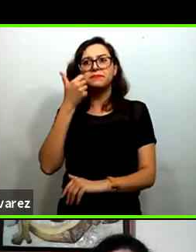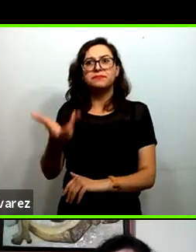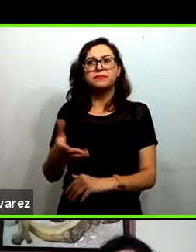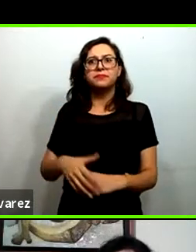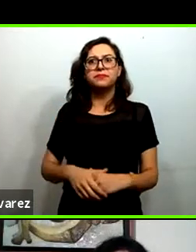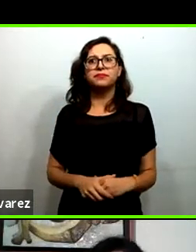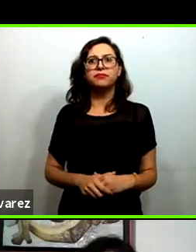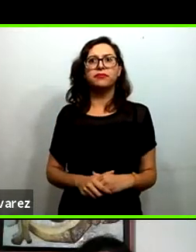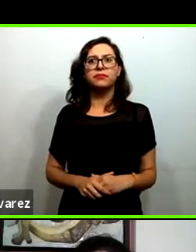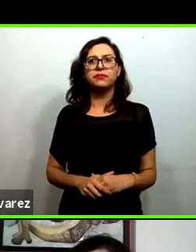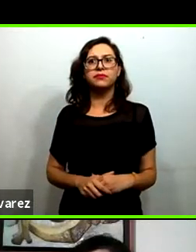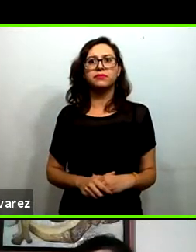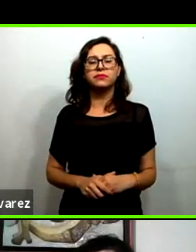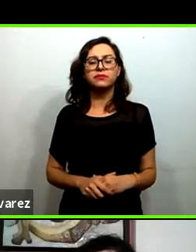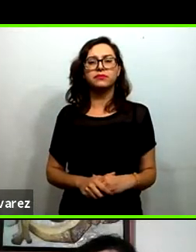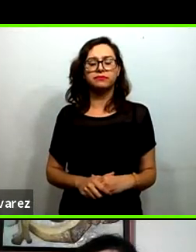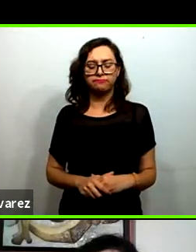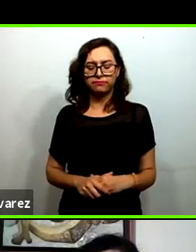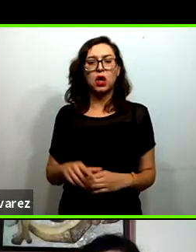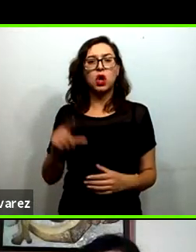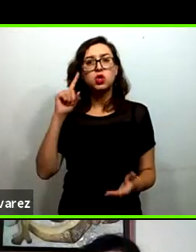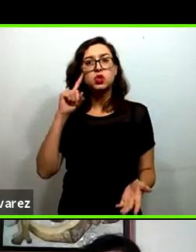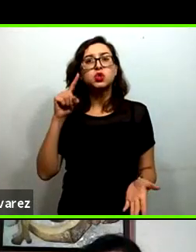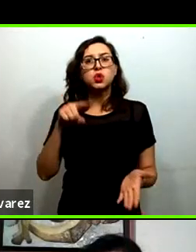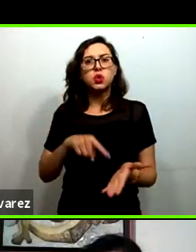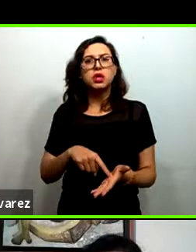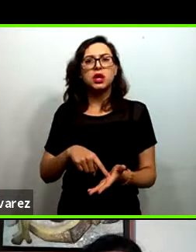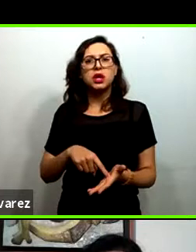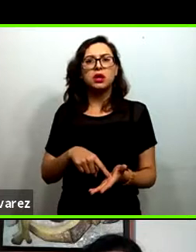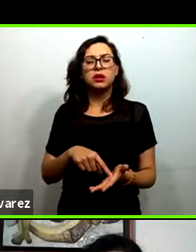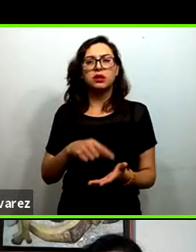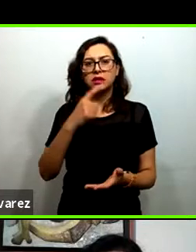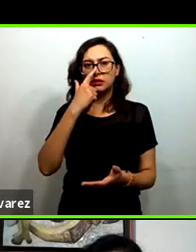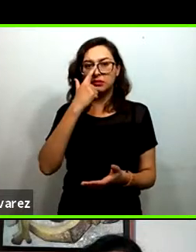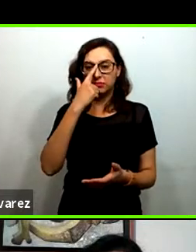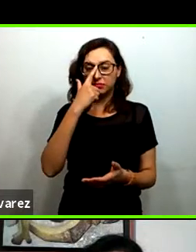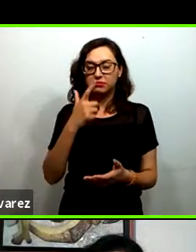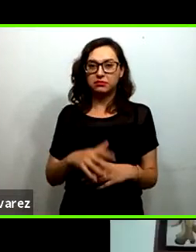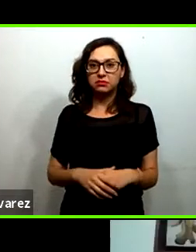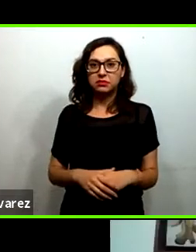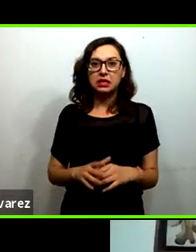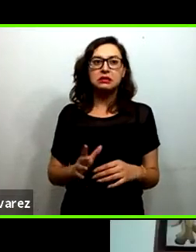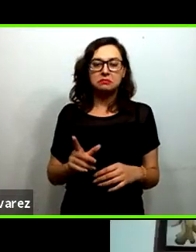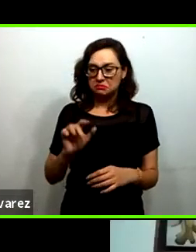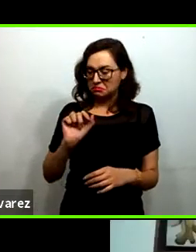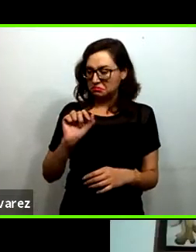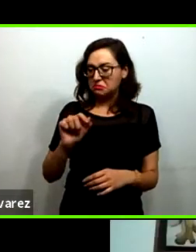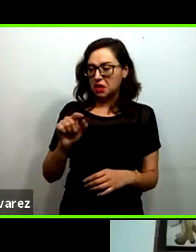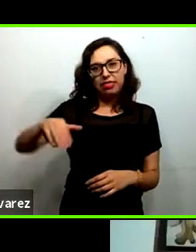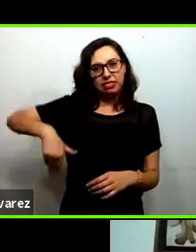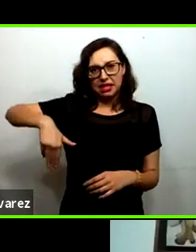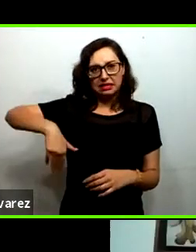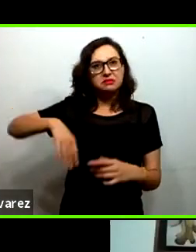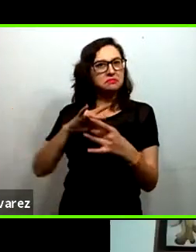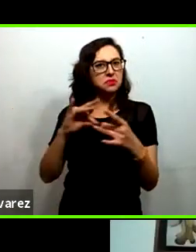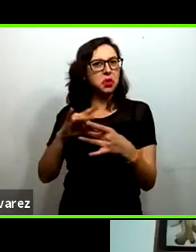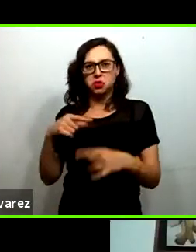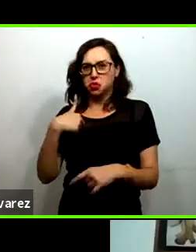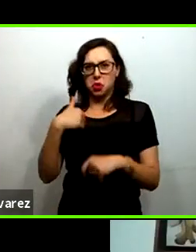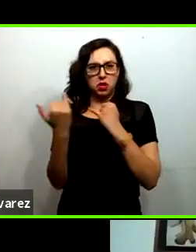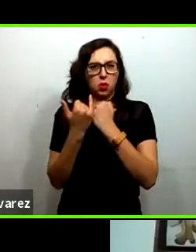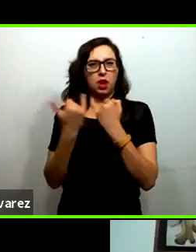esta pregunta creo que Aranzazú ya nos daba una pista que yo comparto y es primero tener